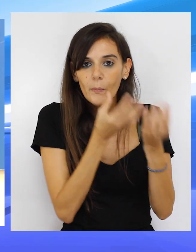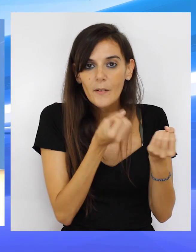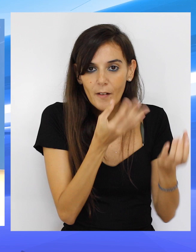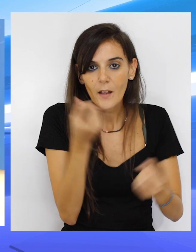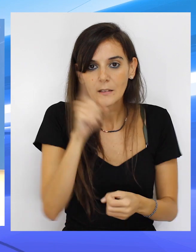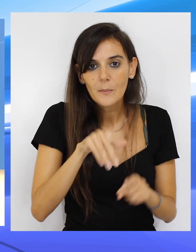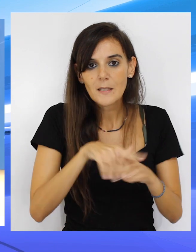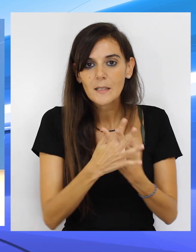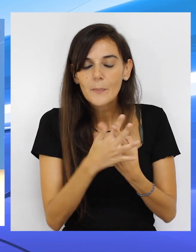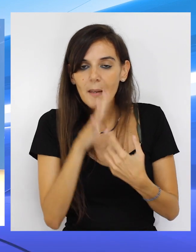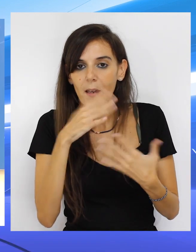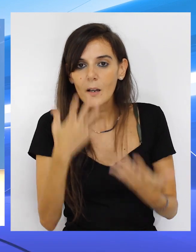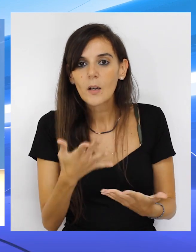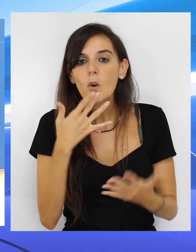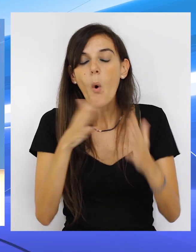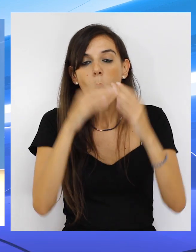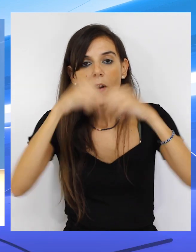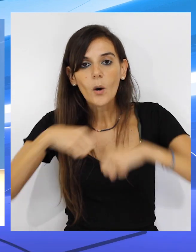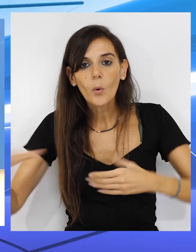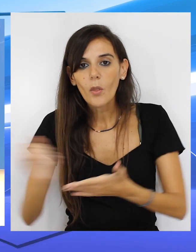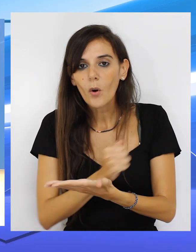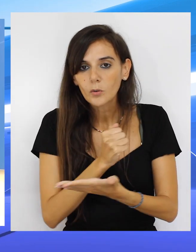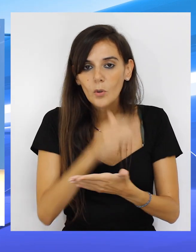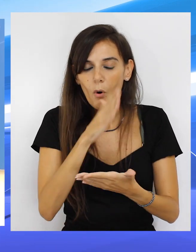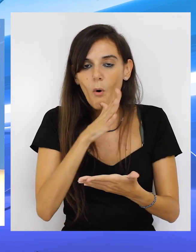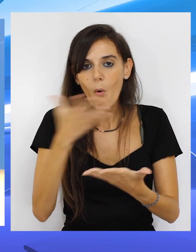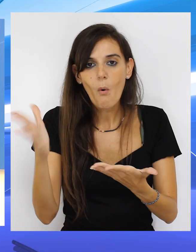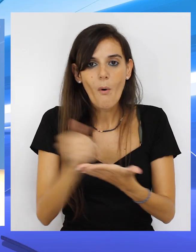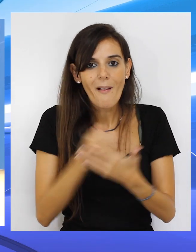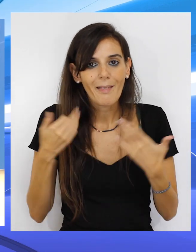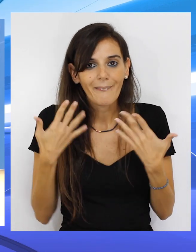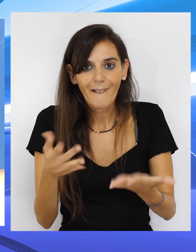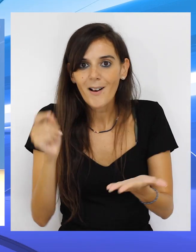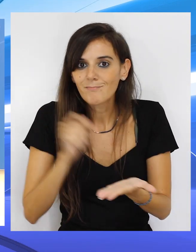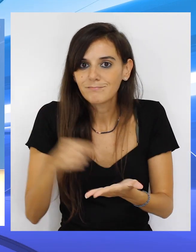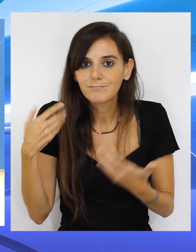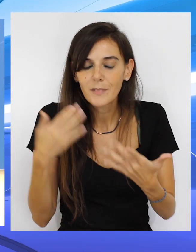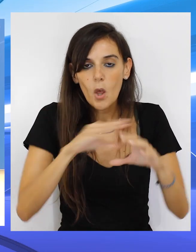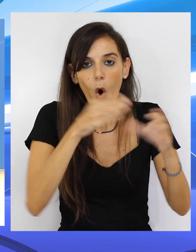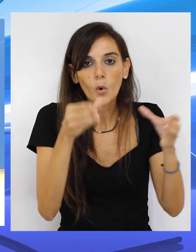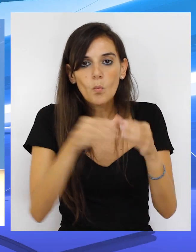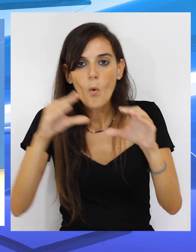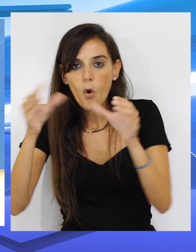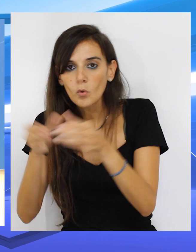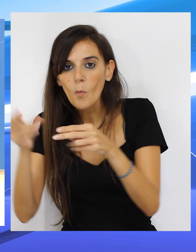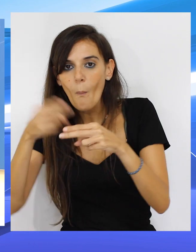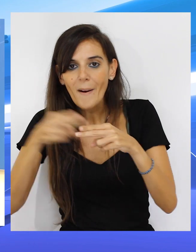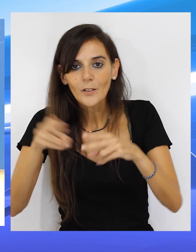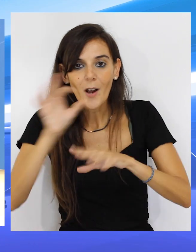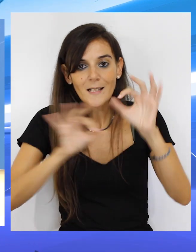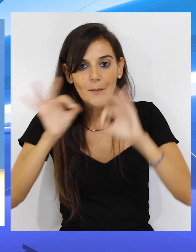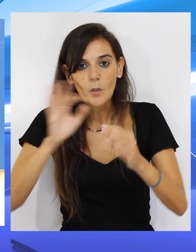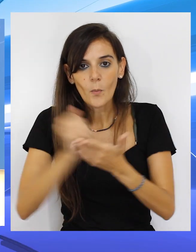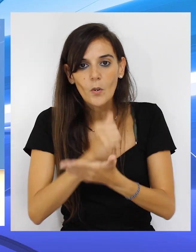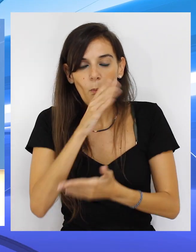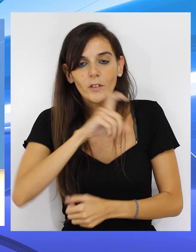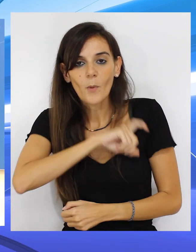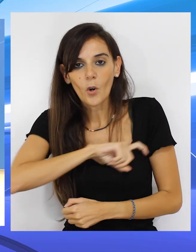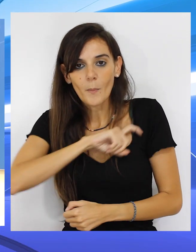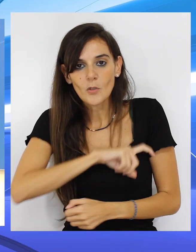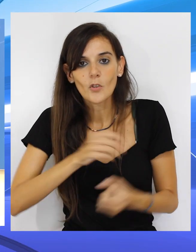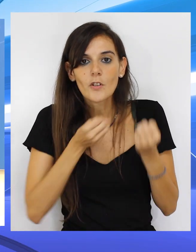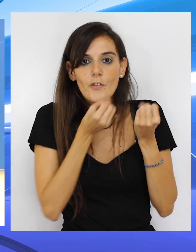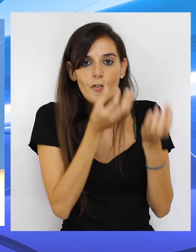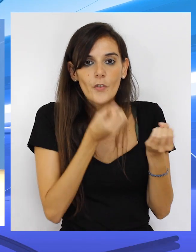intervención, y lo que también entendemos es que debe haber un consenso el más amplio posible entre todos los grupos políticos de la Asamblea, para que desde la